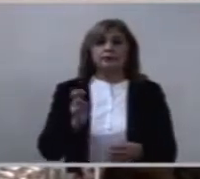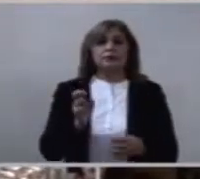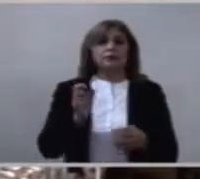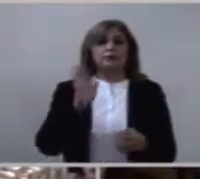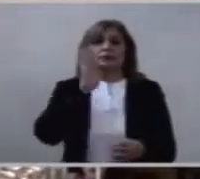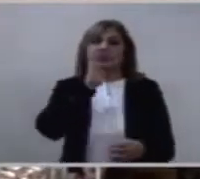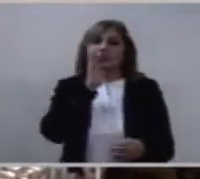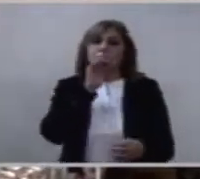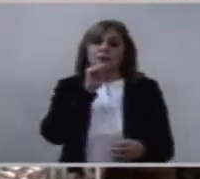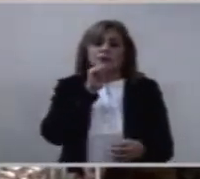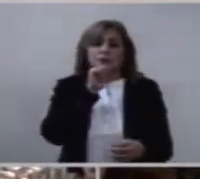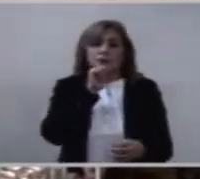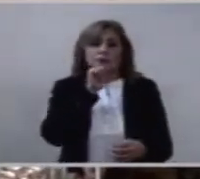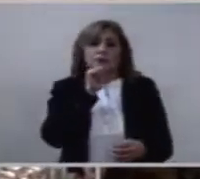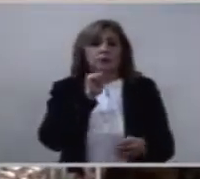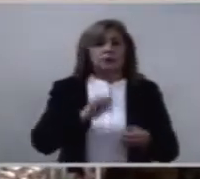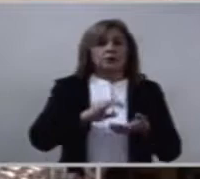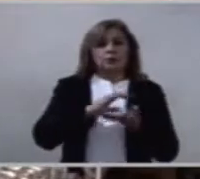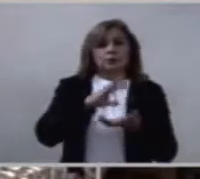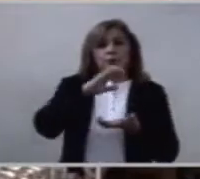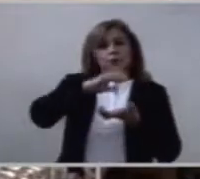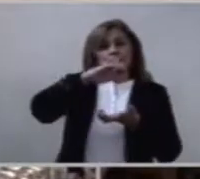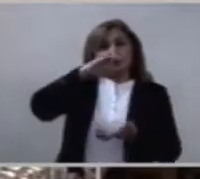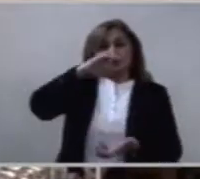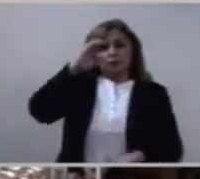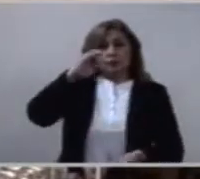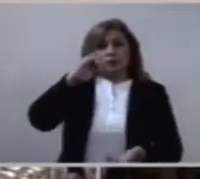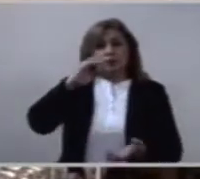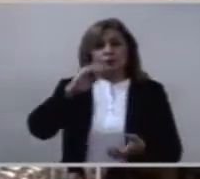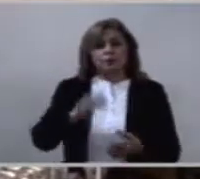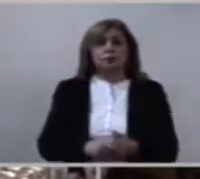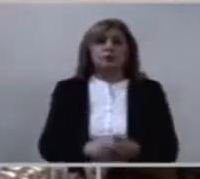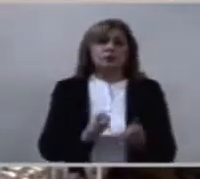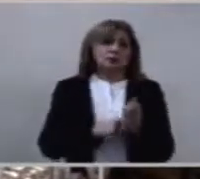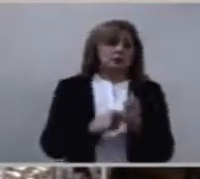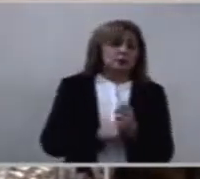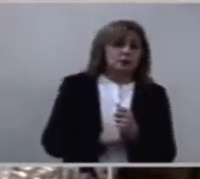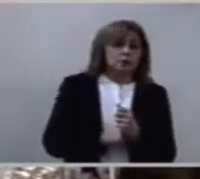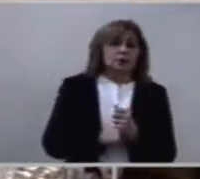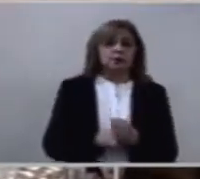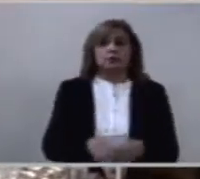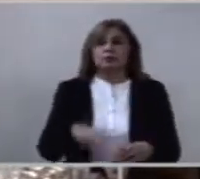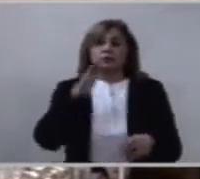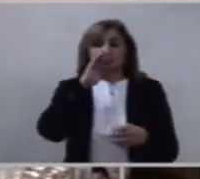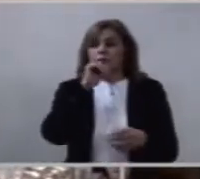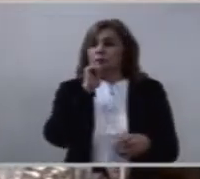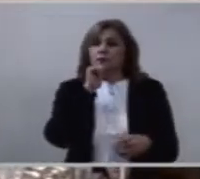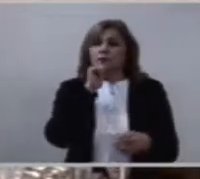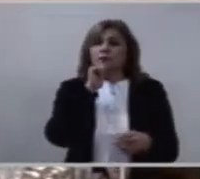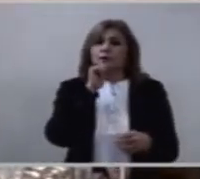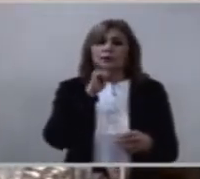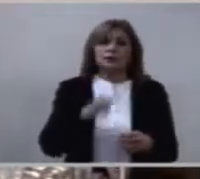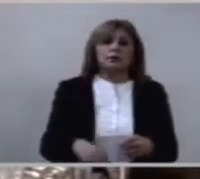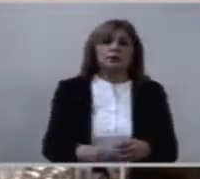puede acumular ni hacia el pasado, ni hacia el futuro.